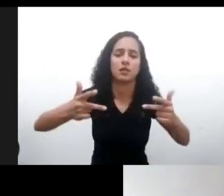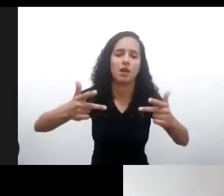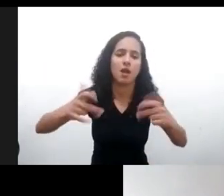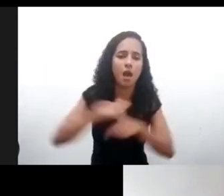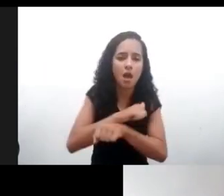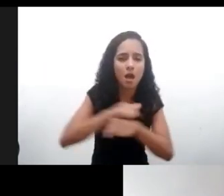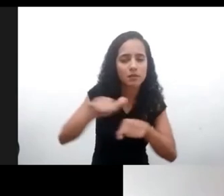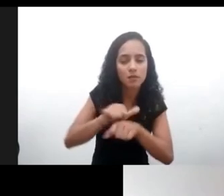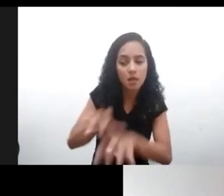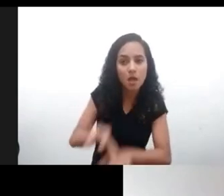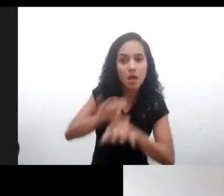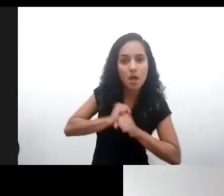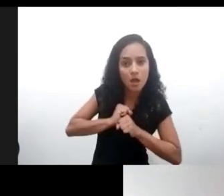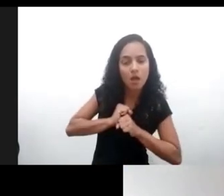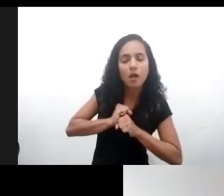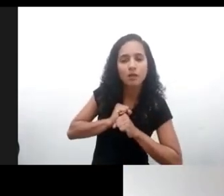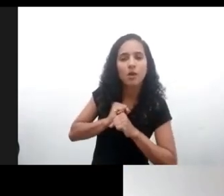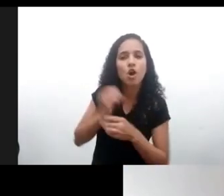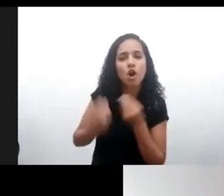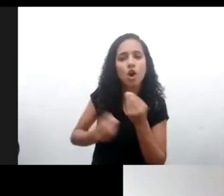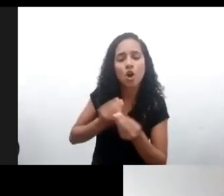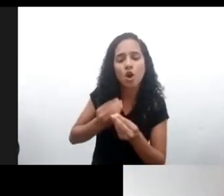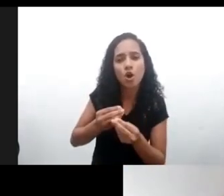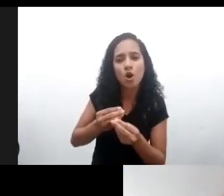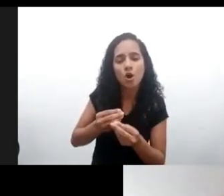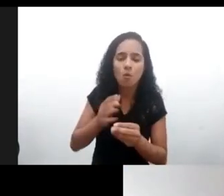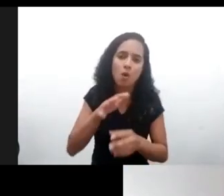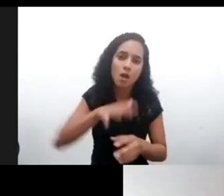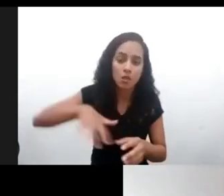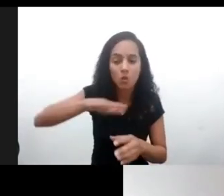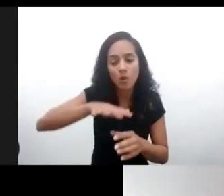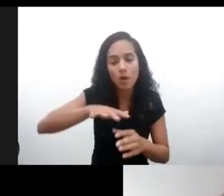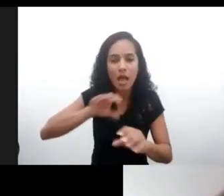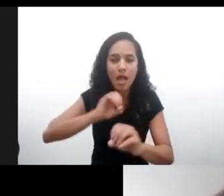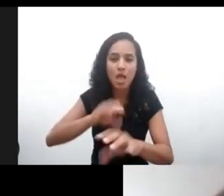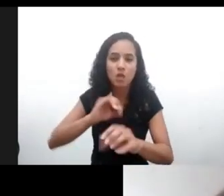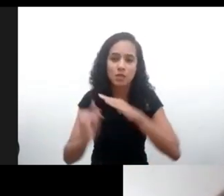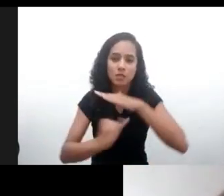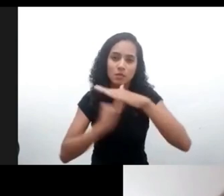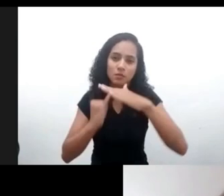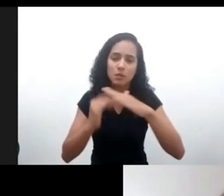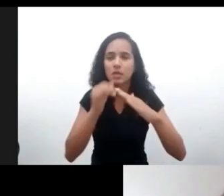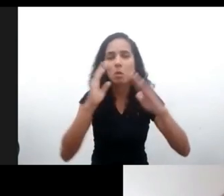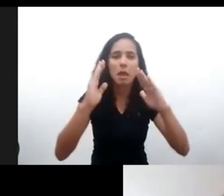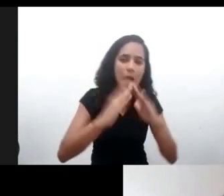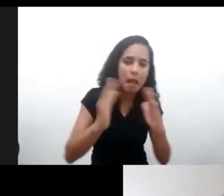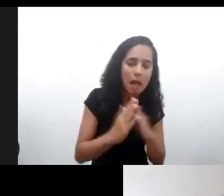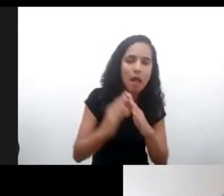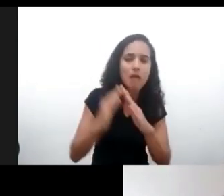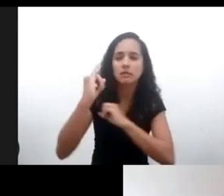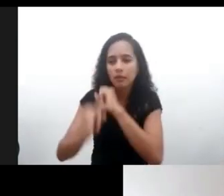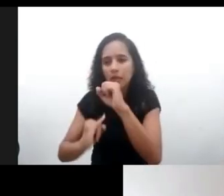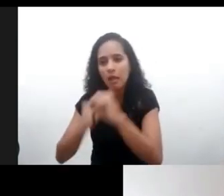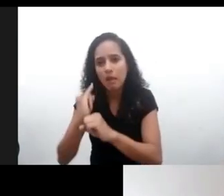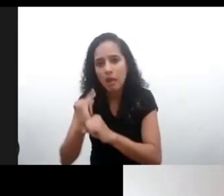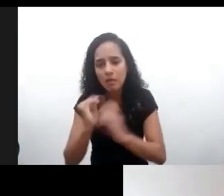ser el hogar, como lo puede ser un centro de internet, como lo puede ser la biblioteca, y muchas veces fuera de las escuelas. Entonces, por eso es necesario